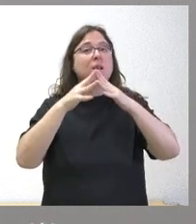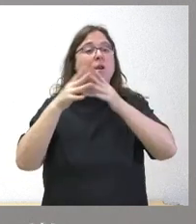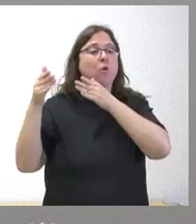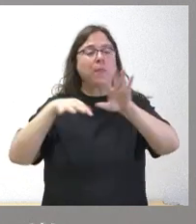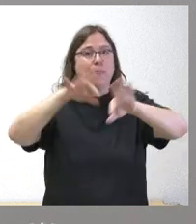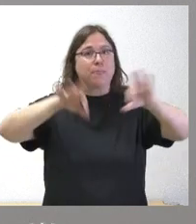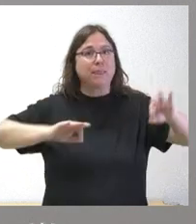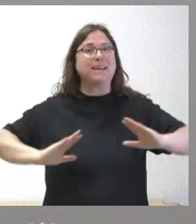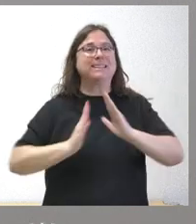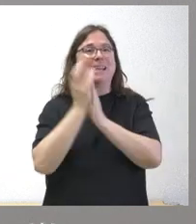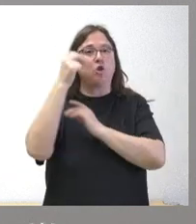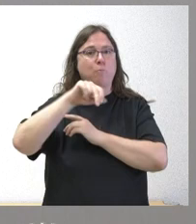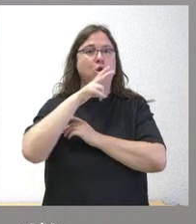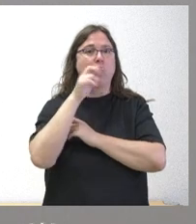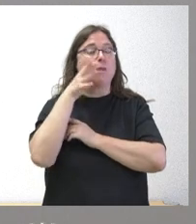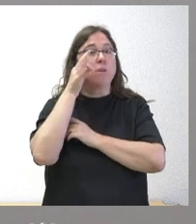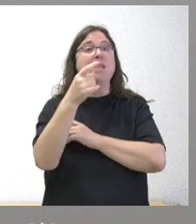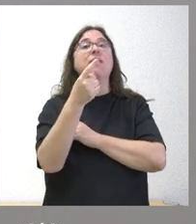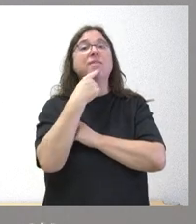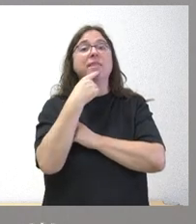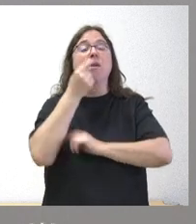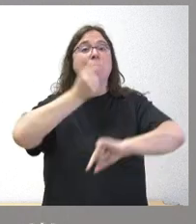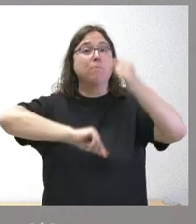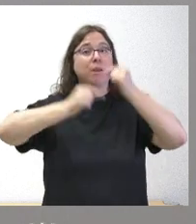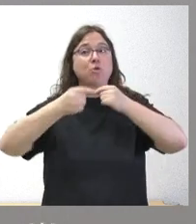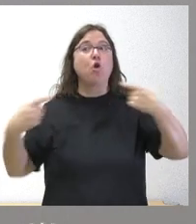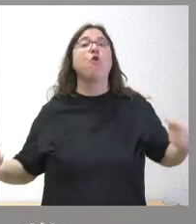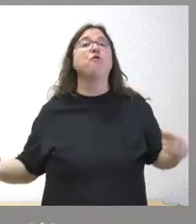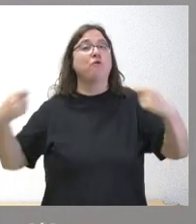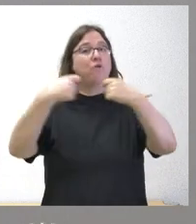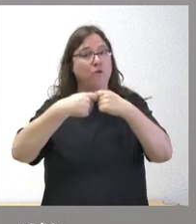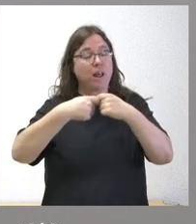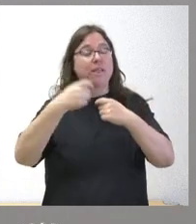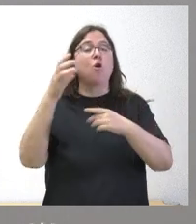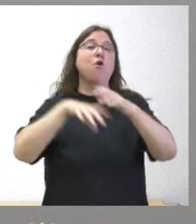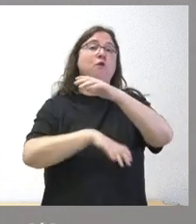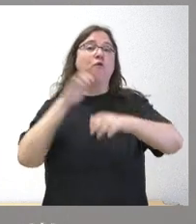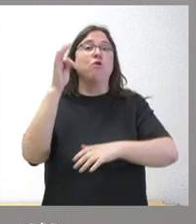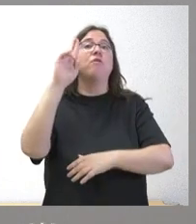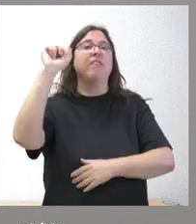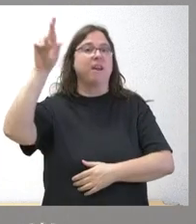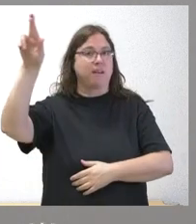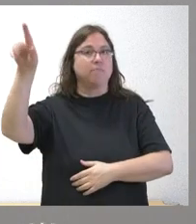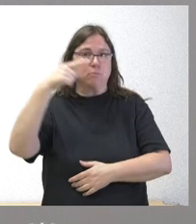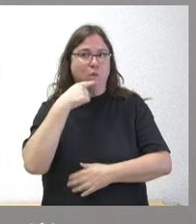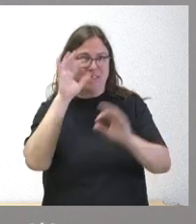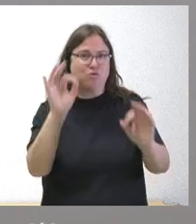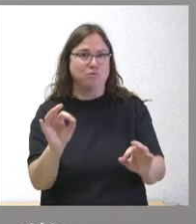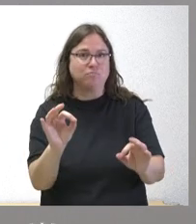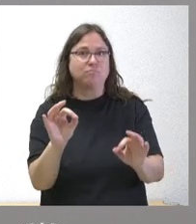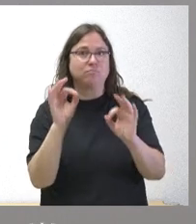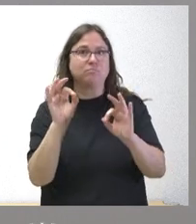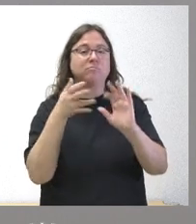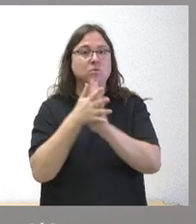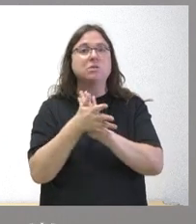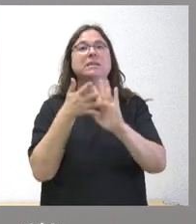parcelaria de San Román de Ornija y luego dice dicho presupuesto cofinanciado con fondos FEADER y yo también he citado expresamente esta realidad